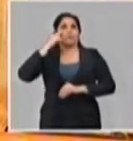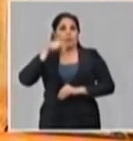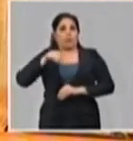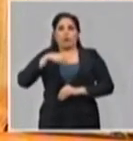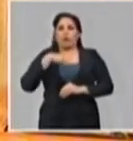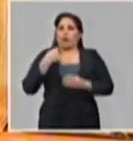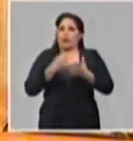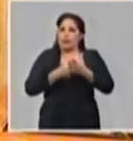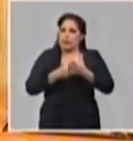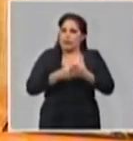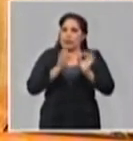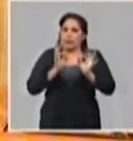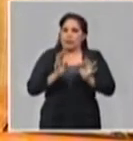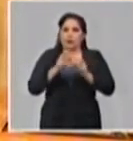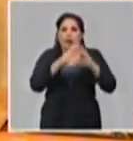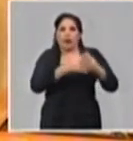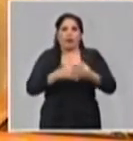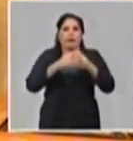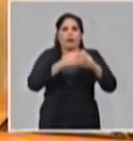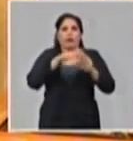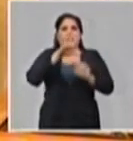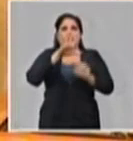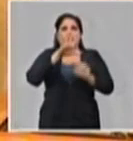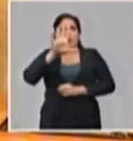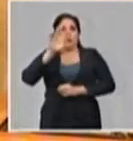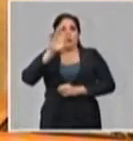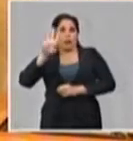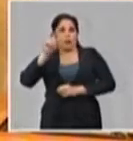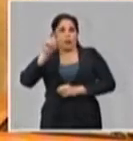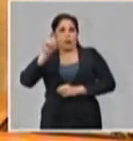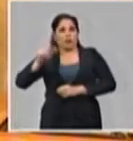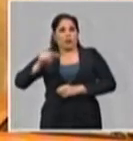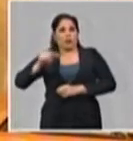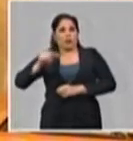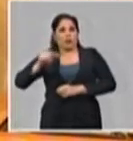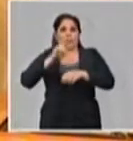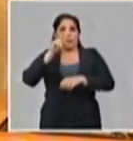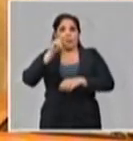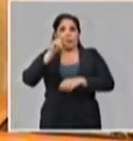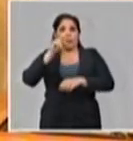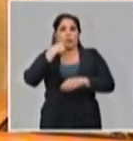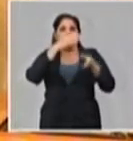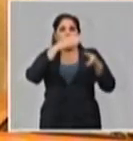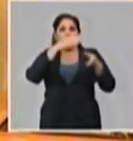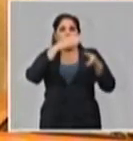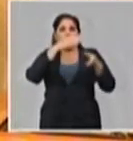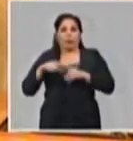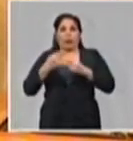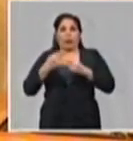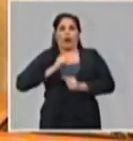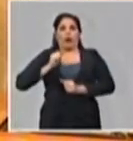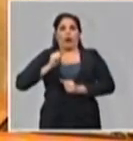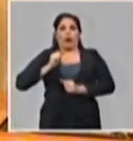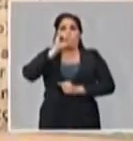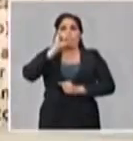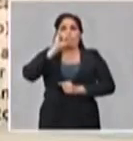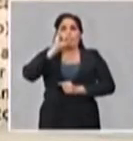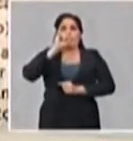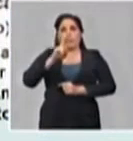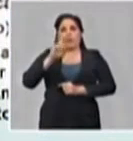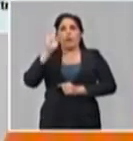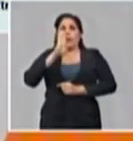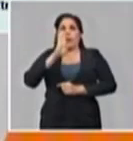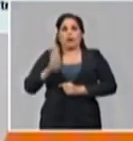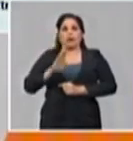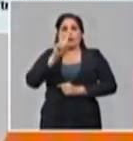insisto, Estados Unidos tiene 554 casos con 21 fallecidos, pero Canadá tiene 62 casos, Brasil